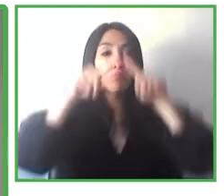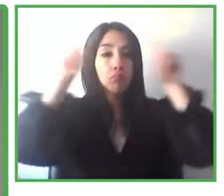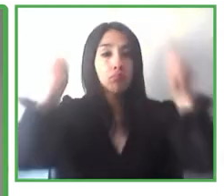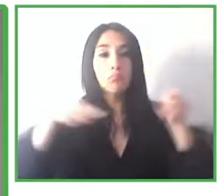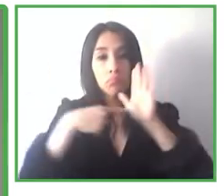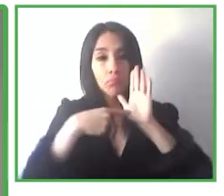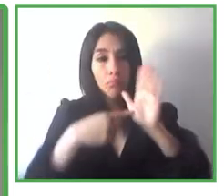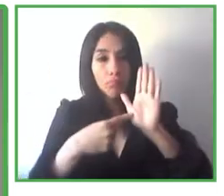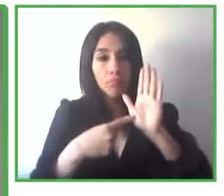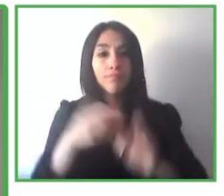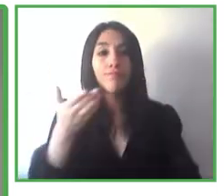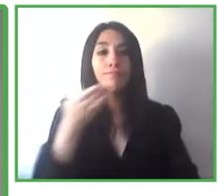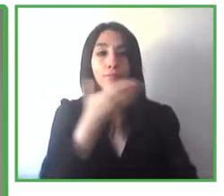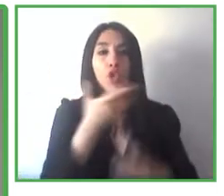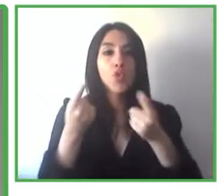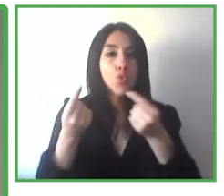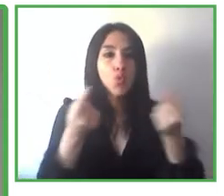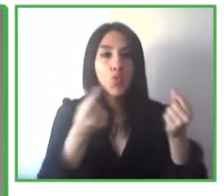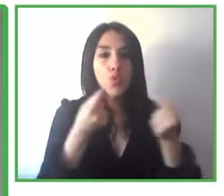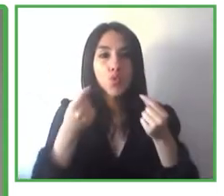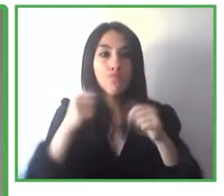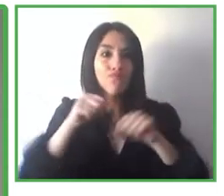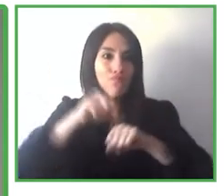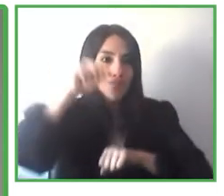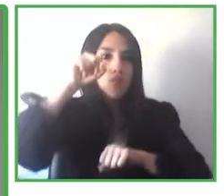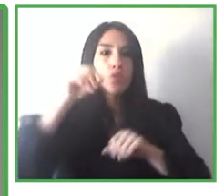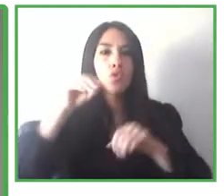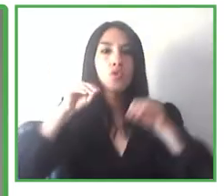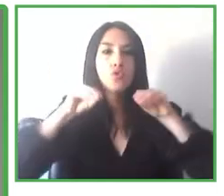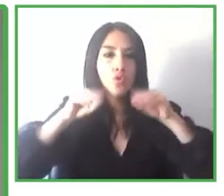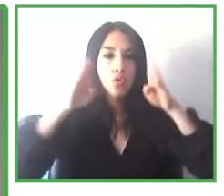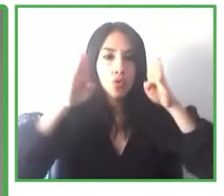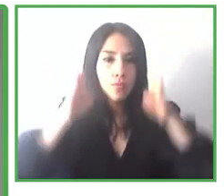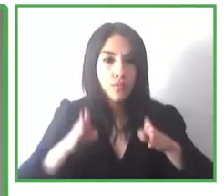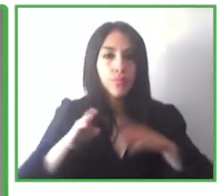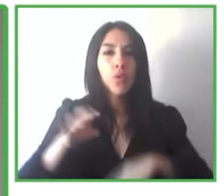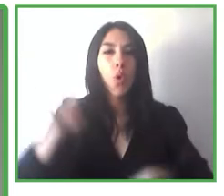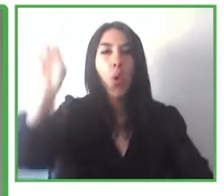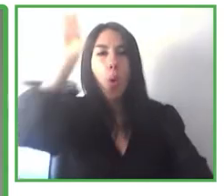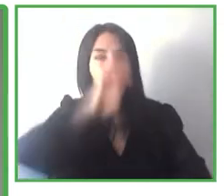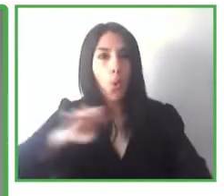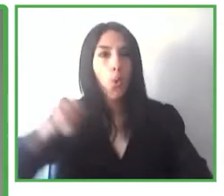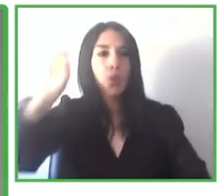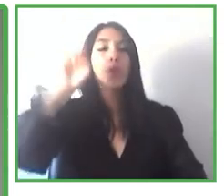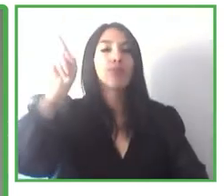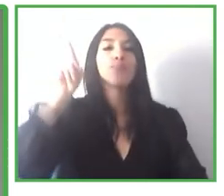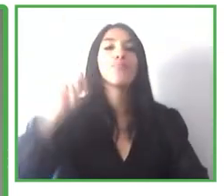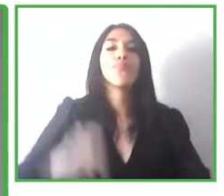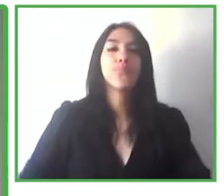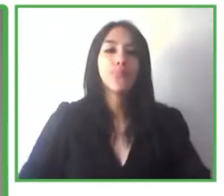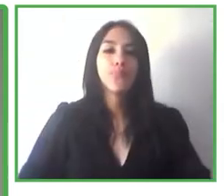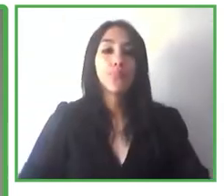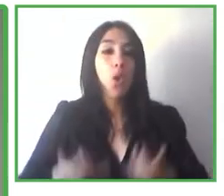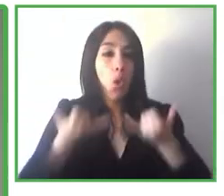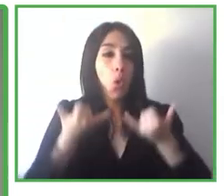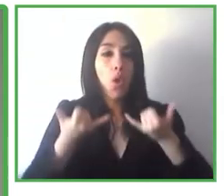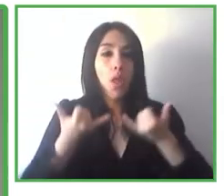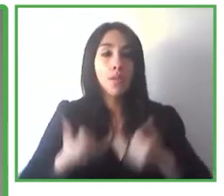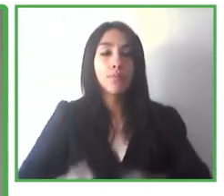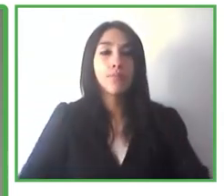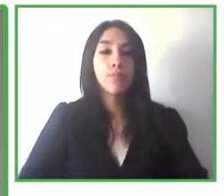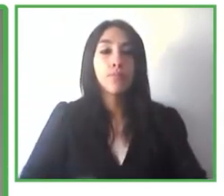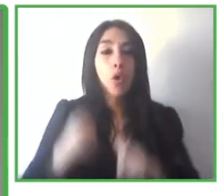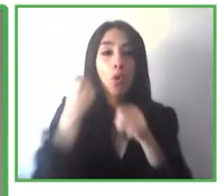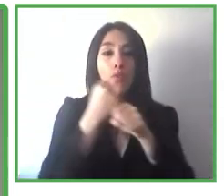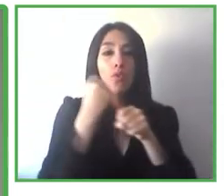por la Escuela Europea de Negocios y bueno pues él se desempeña ahora mismo como desarrollando este programa, un